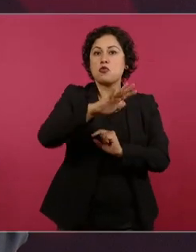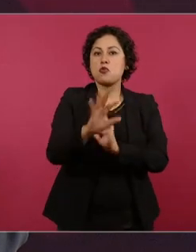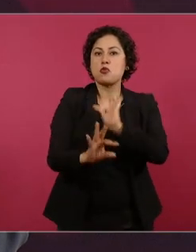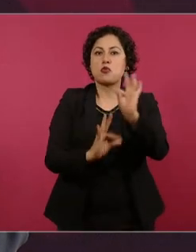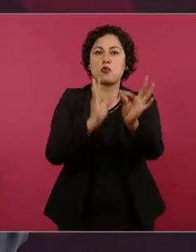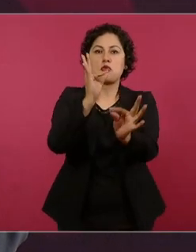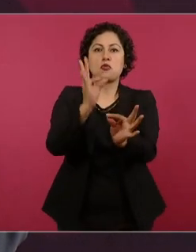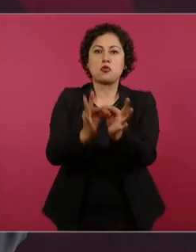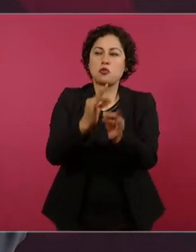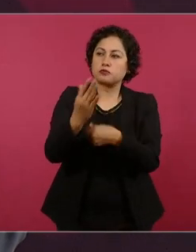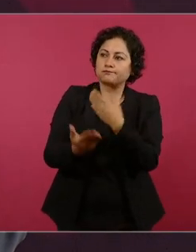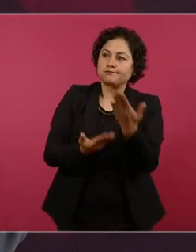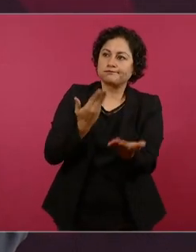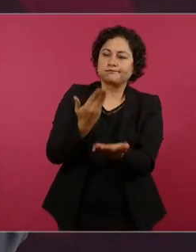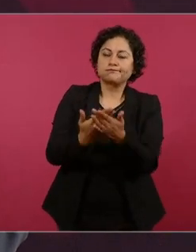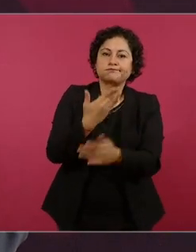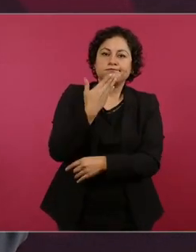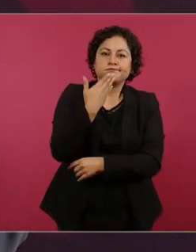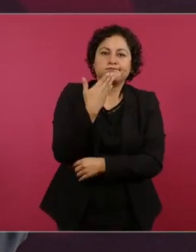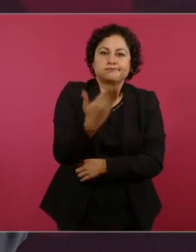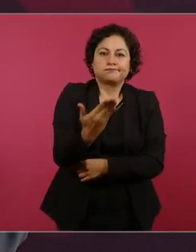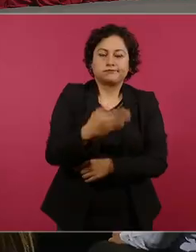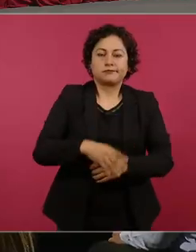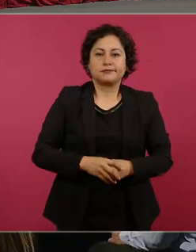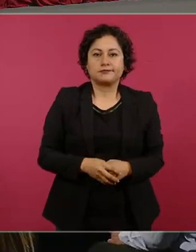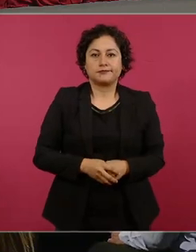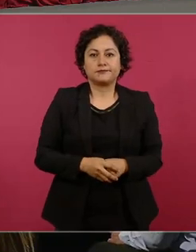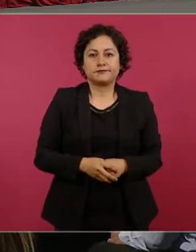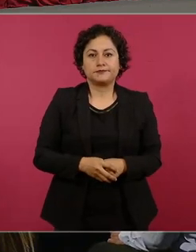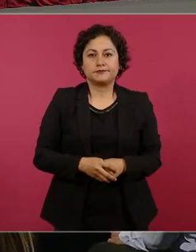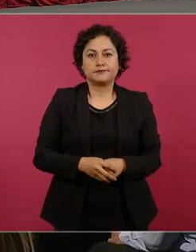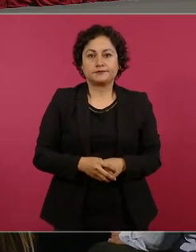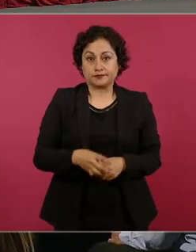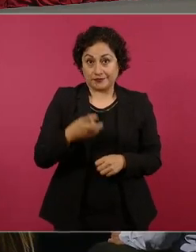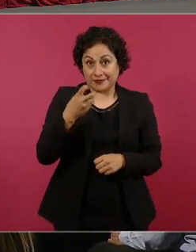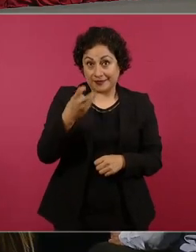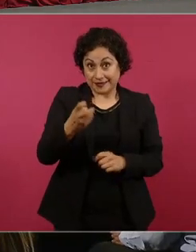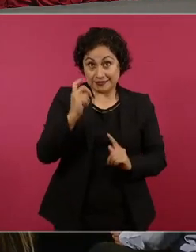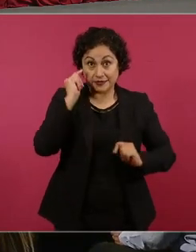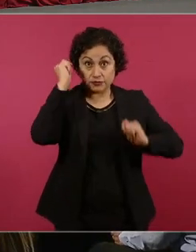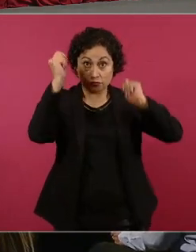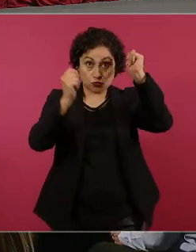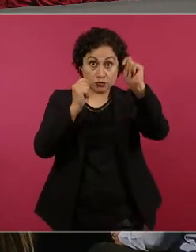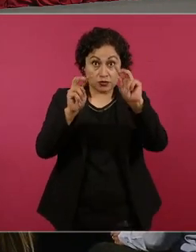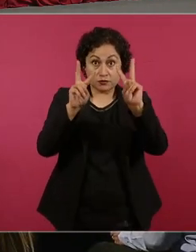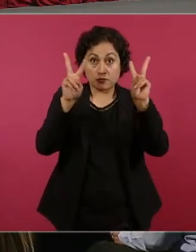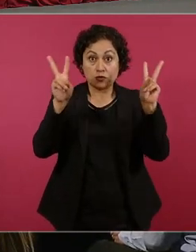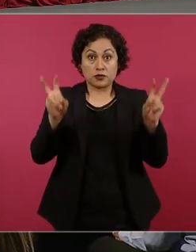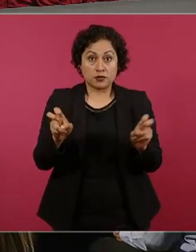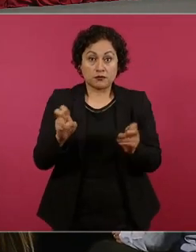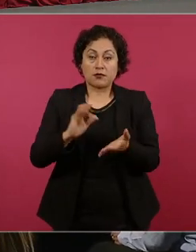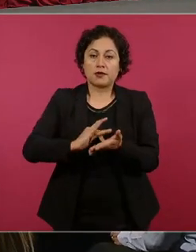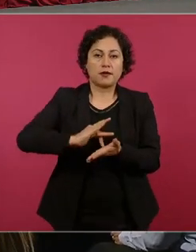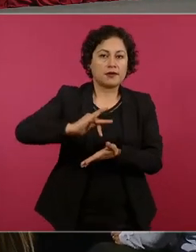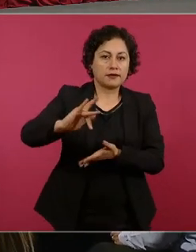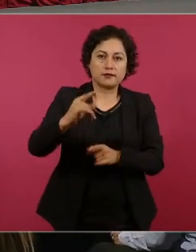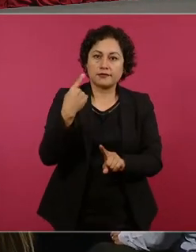Este evento también se lo debemos a usted, señor presidente. presidente,